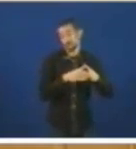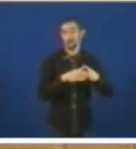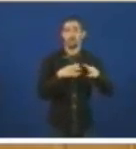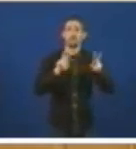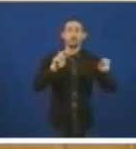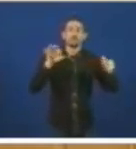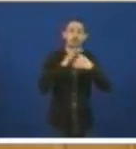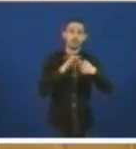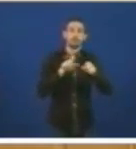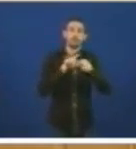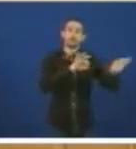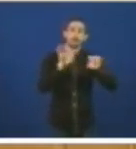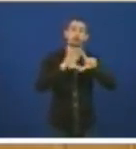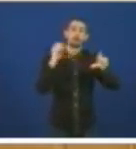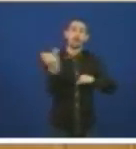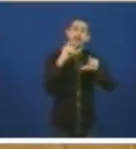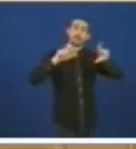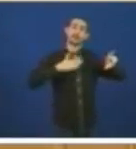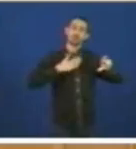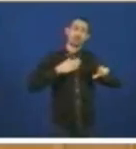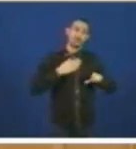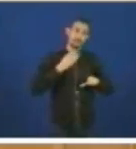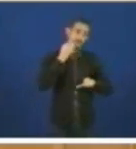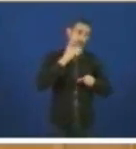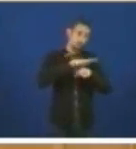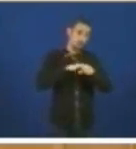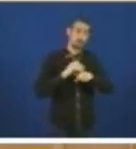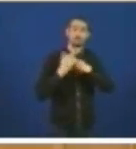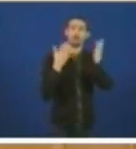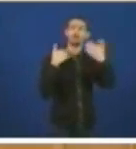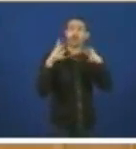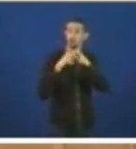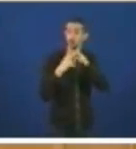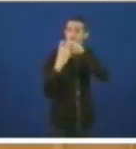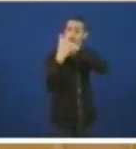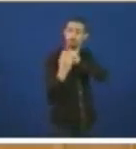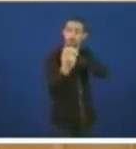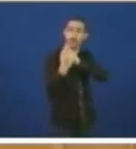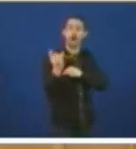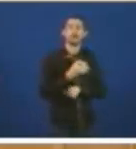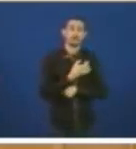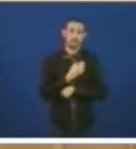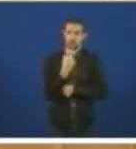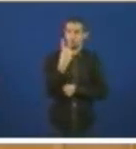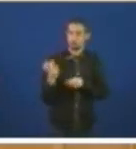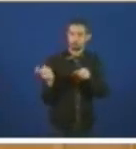con os empresarios de Ferrol está plantexado unha mesa de diálogo social donde hai dos sindicatos como usted ben sabe mire